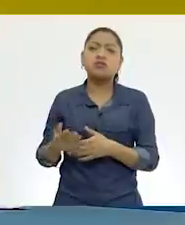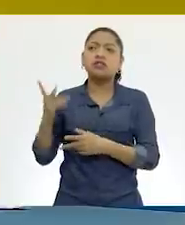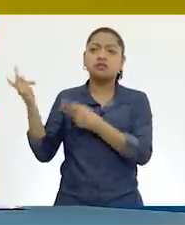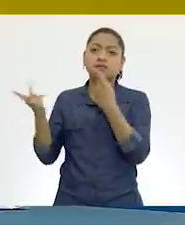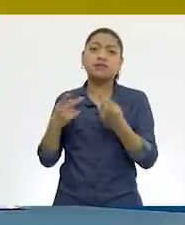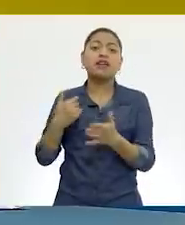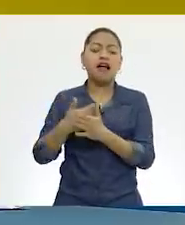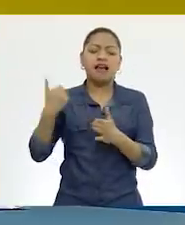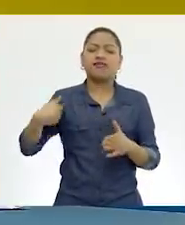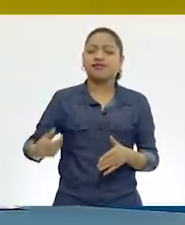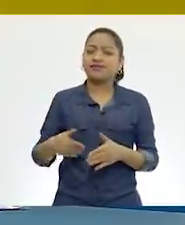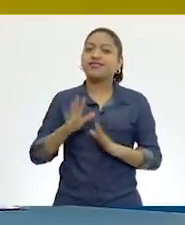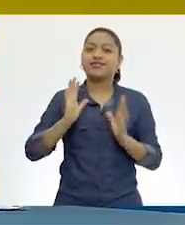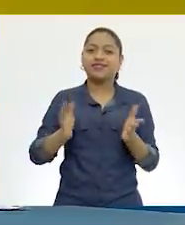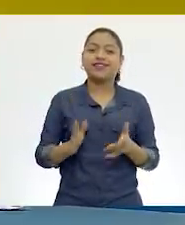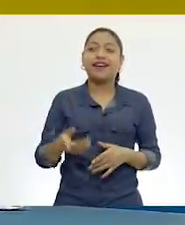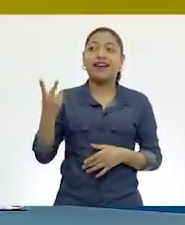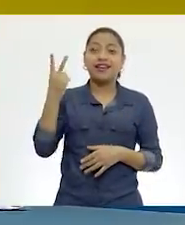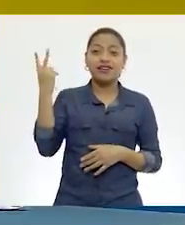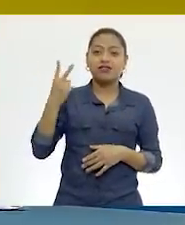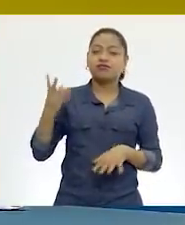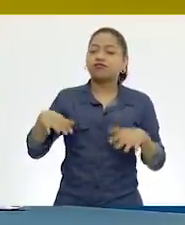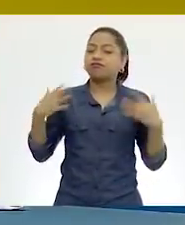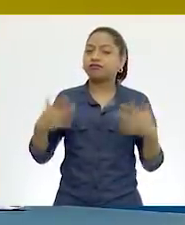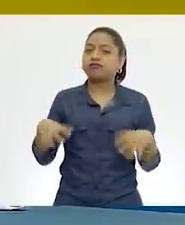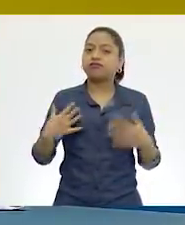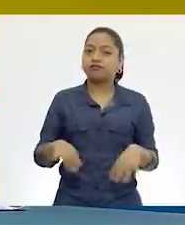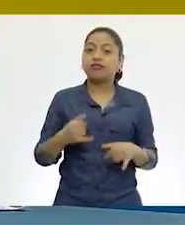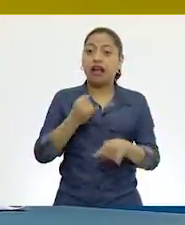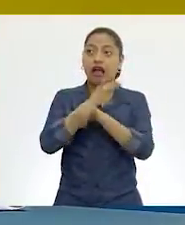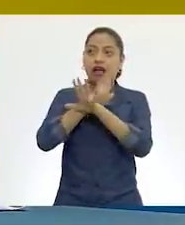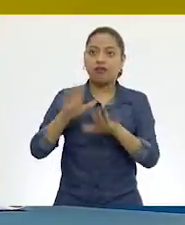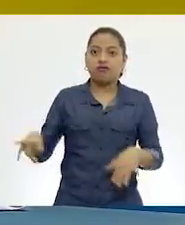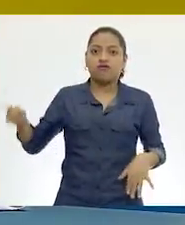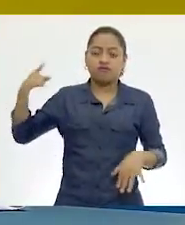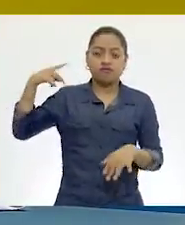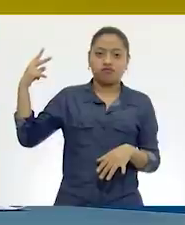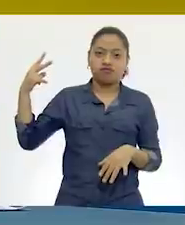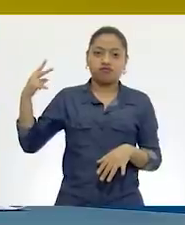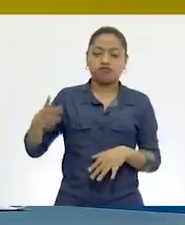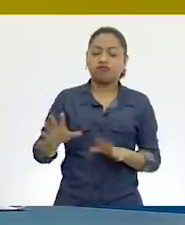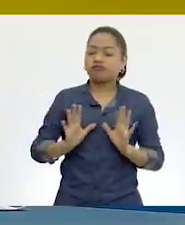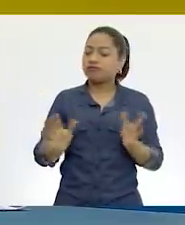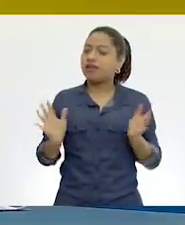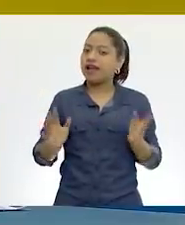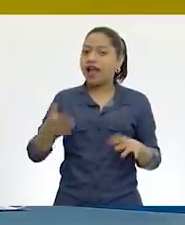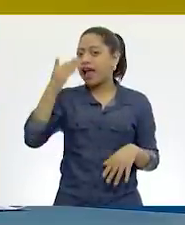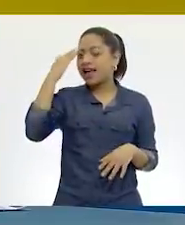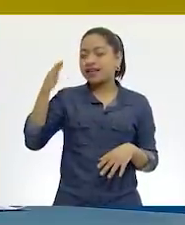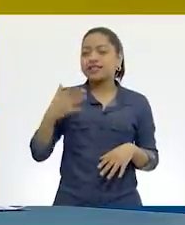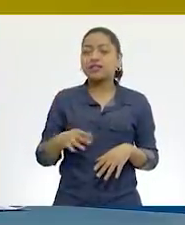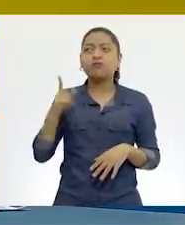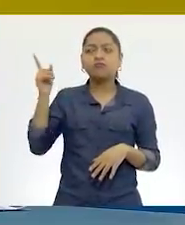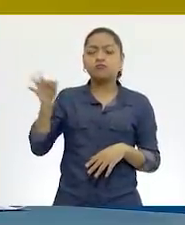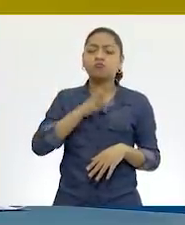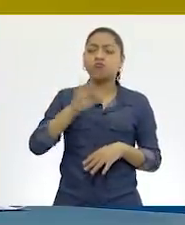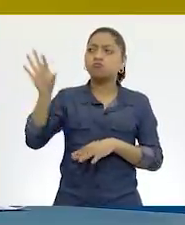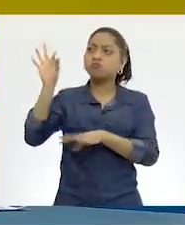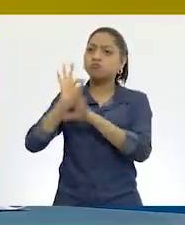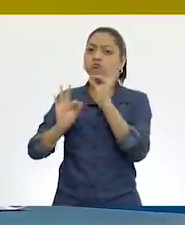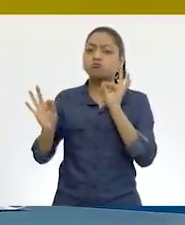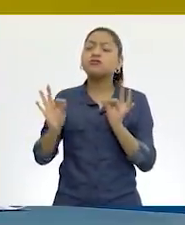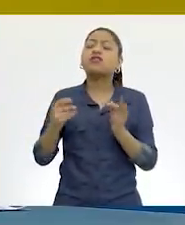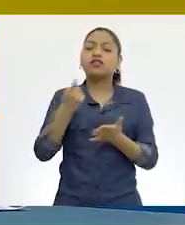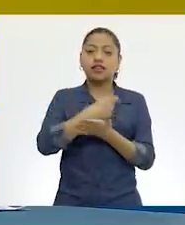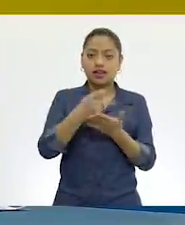nuestros abuelitos son un tesoro invaluable y en cuanto a información, a veces tienen precisos muchos datos que nos pueden servir, entonces nada